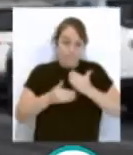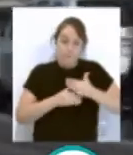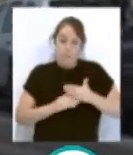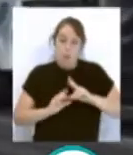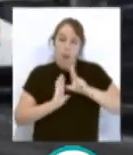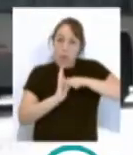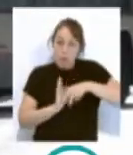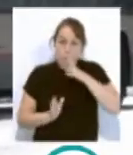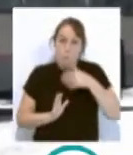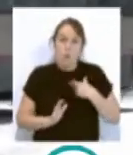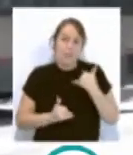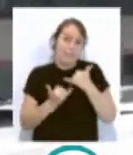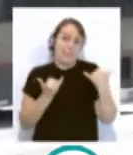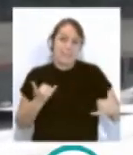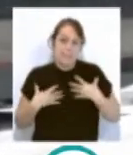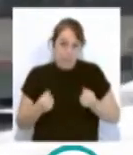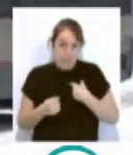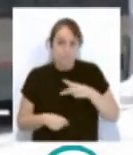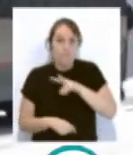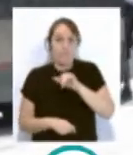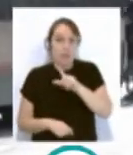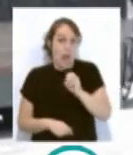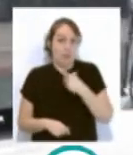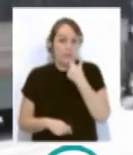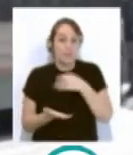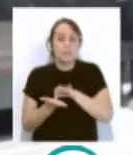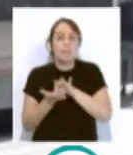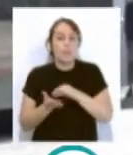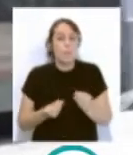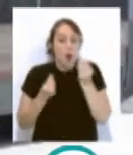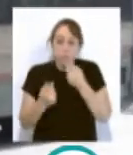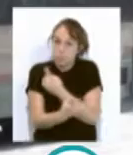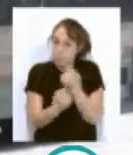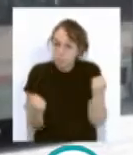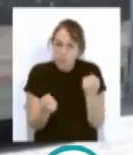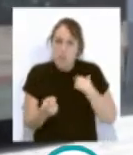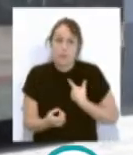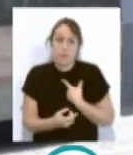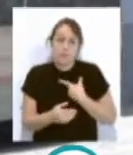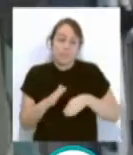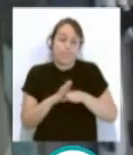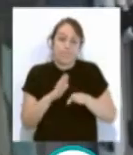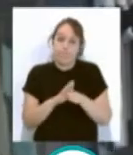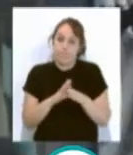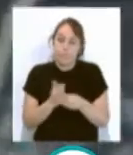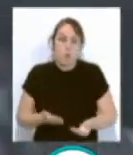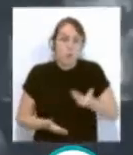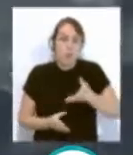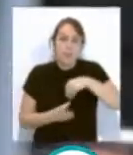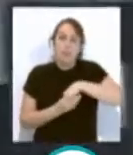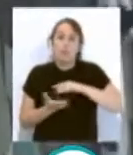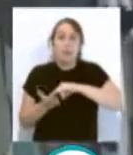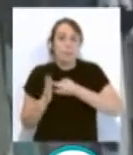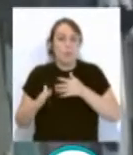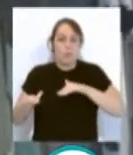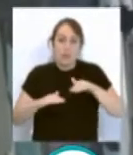crisis sanitaria. Vila ha señalado que la mejora del servicio es necesaria y que sigue siendo clave dentro del plan de movilidad del